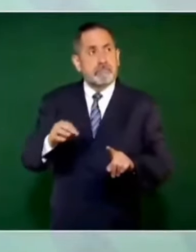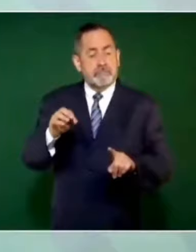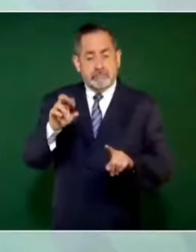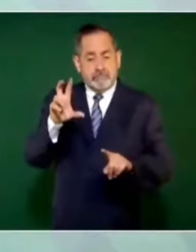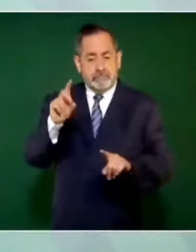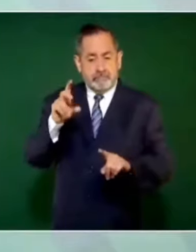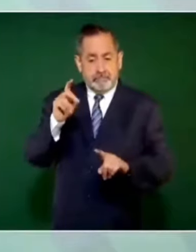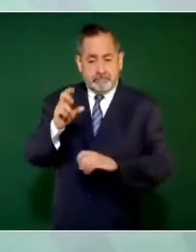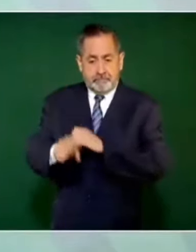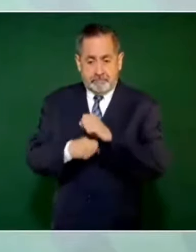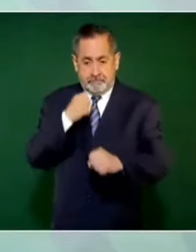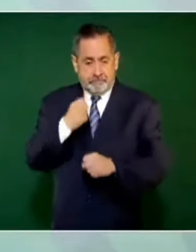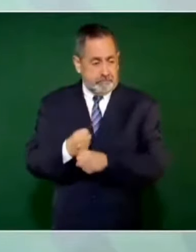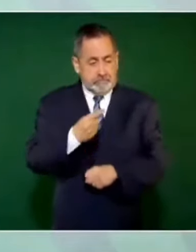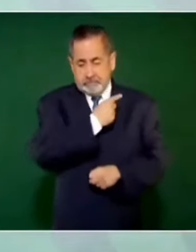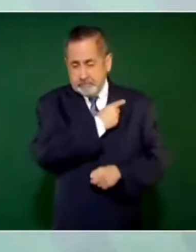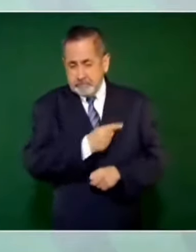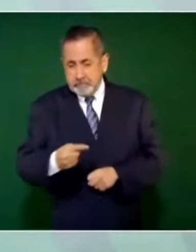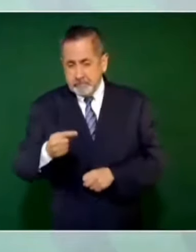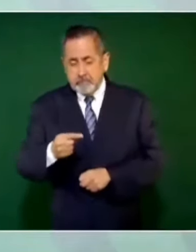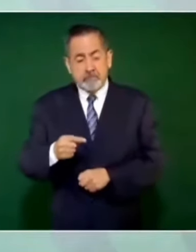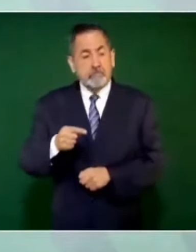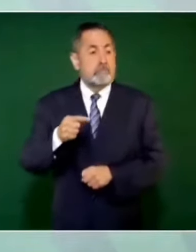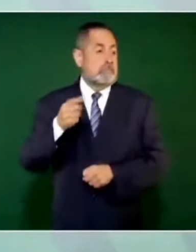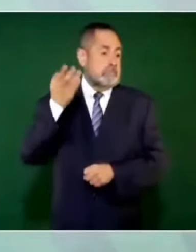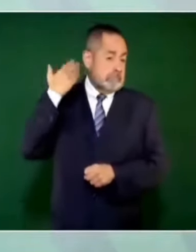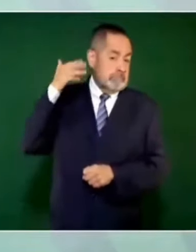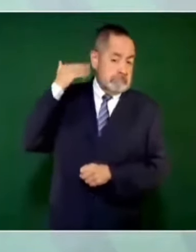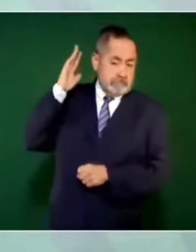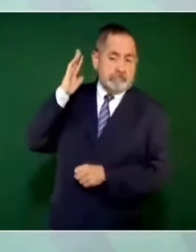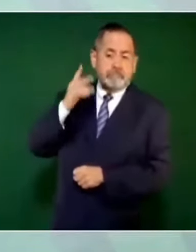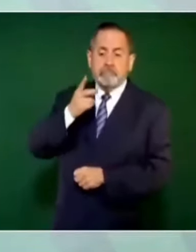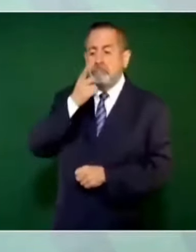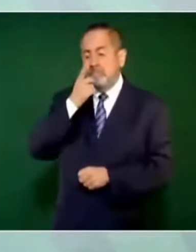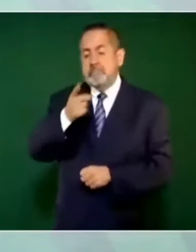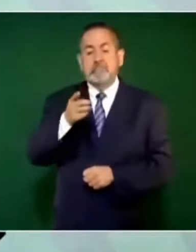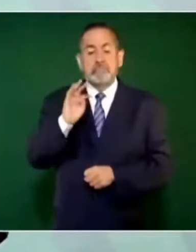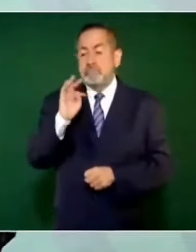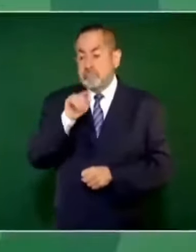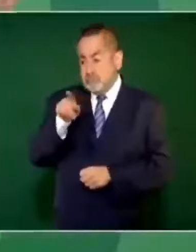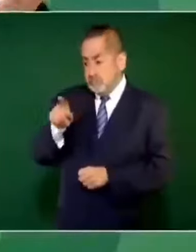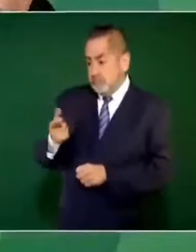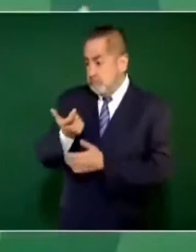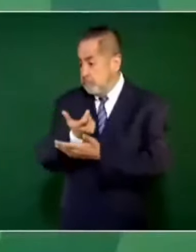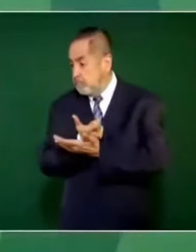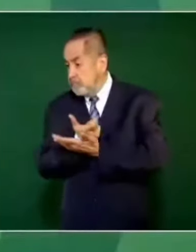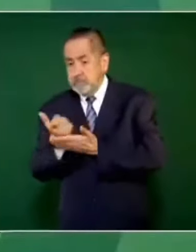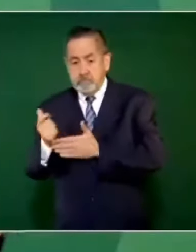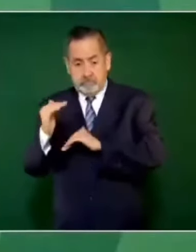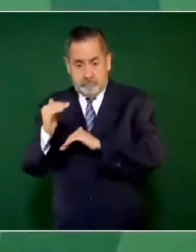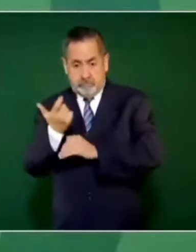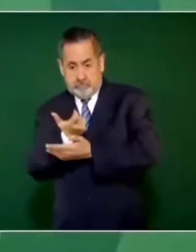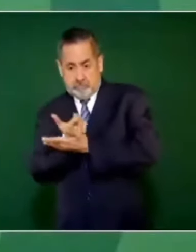según el cual capital, si se aumentaba el salario,